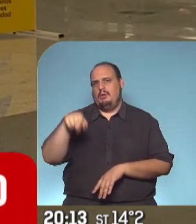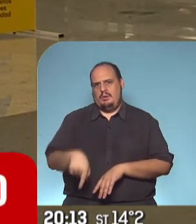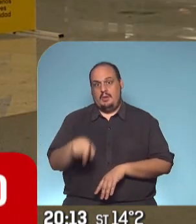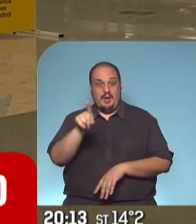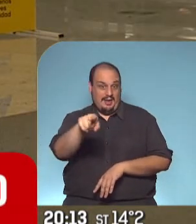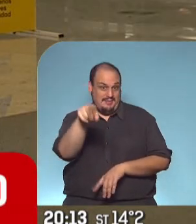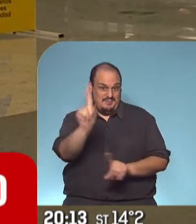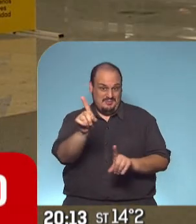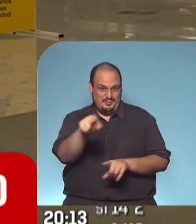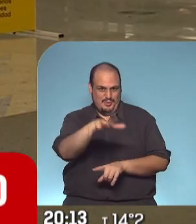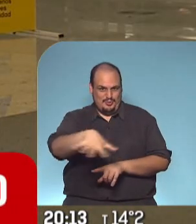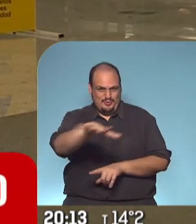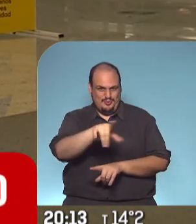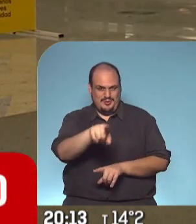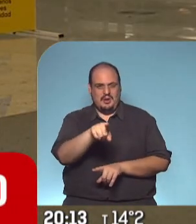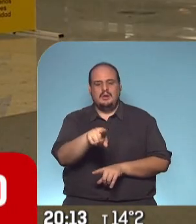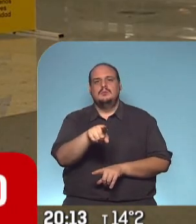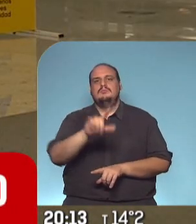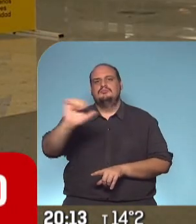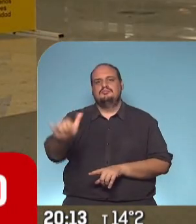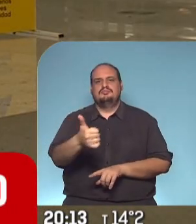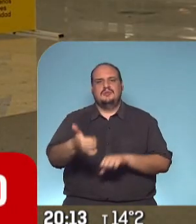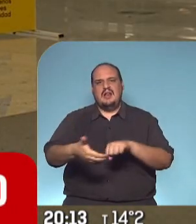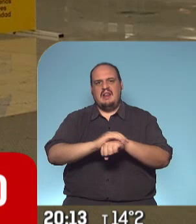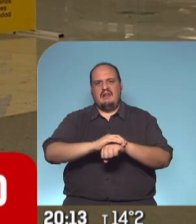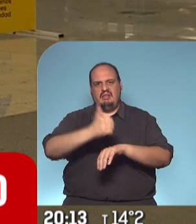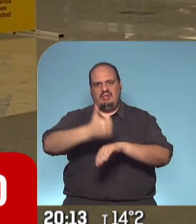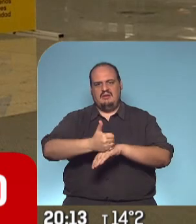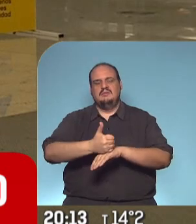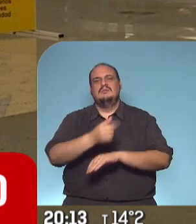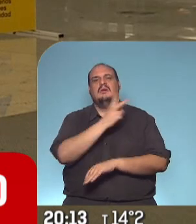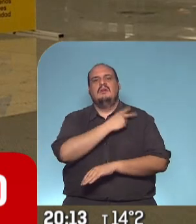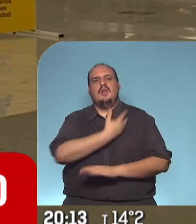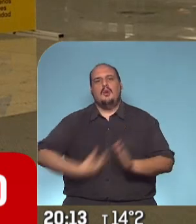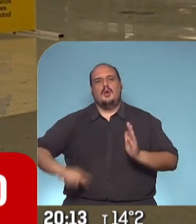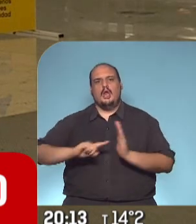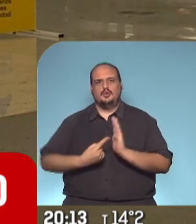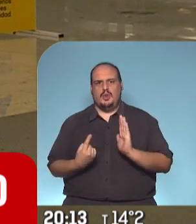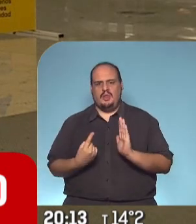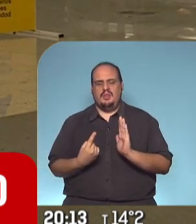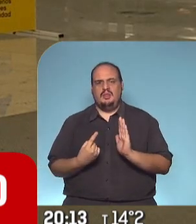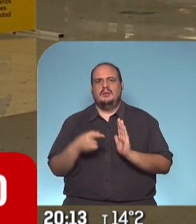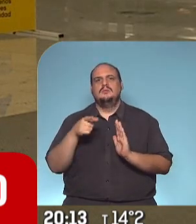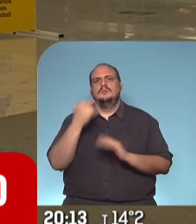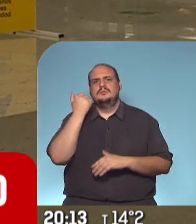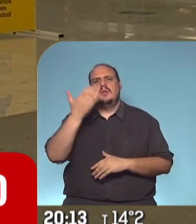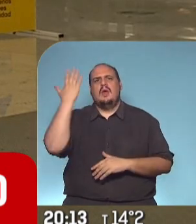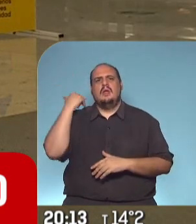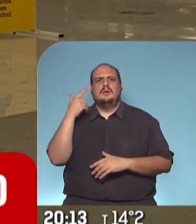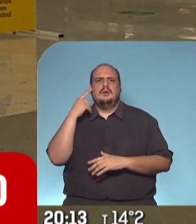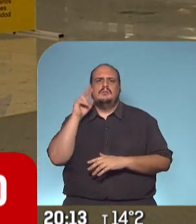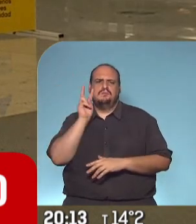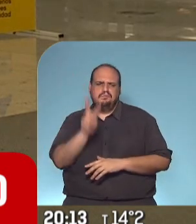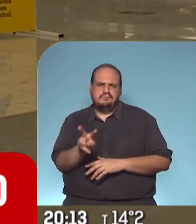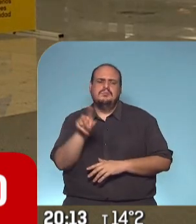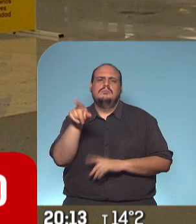allí, en vivo, es la palabra de Horacio Rodríguez Larreta, el jefe de gobierno de la Ciudad de Buenos Aires. Ustedes lo habrán escuchado, lo habrán visto,